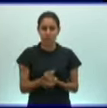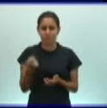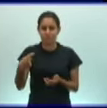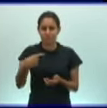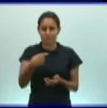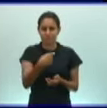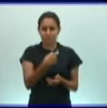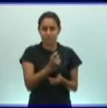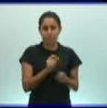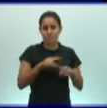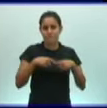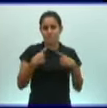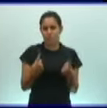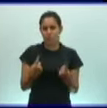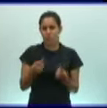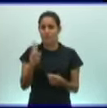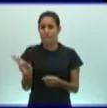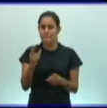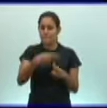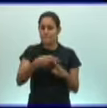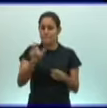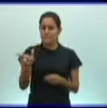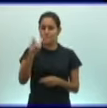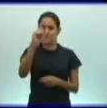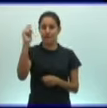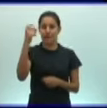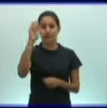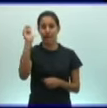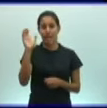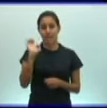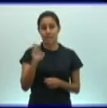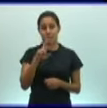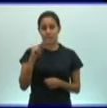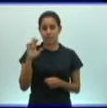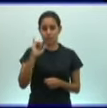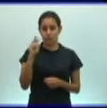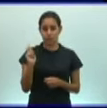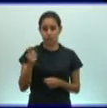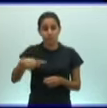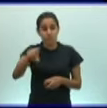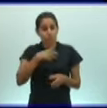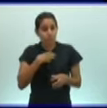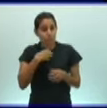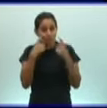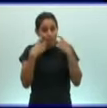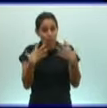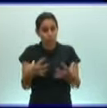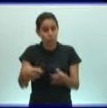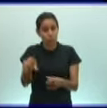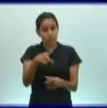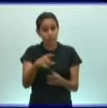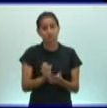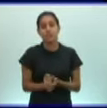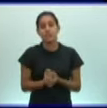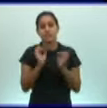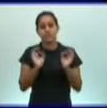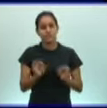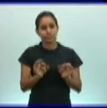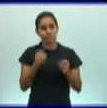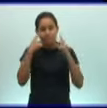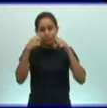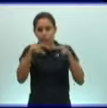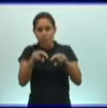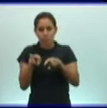¿por qué son platos mintos? Es importante que ustedes tengan en cuenta que para reconocer a los platos mintos, tienen que conocer